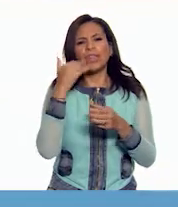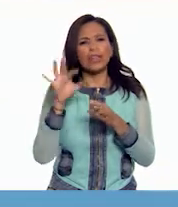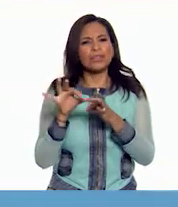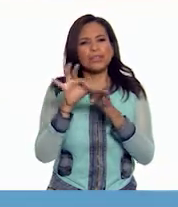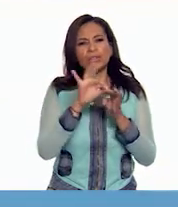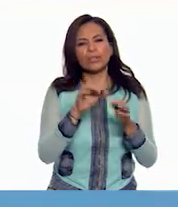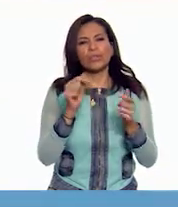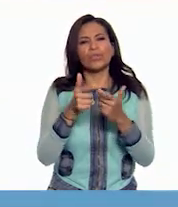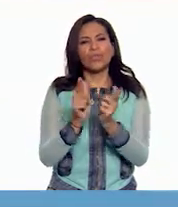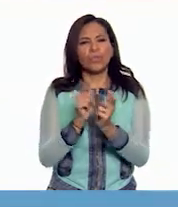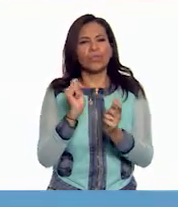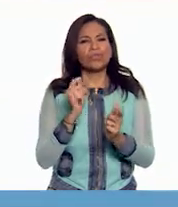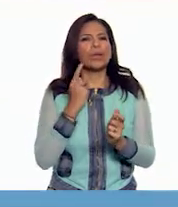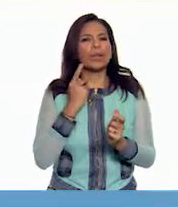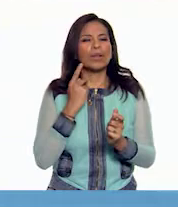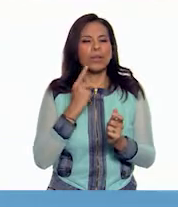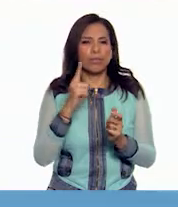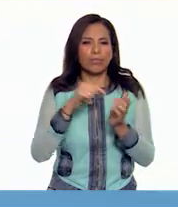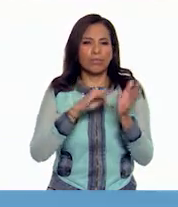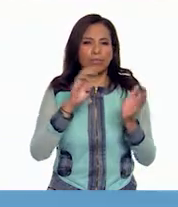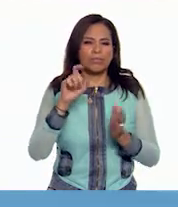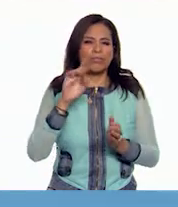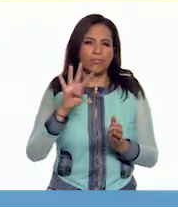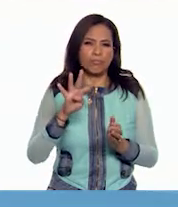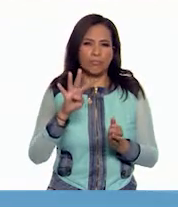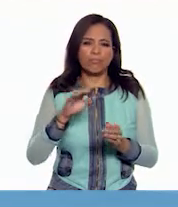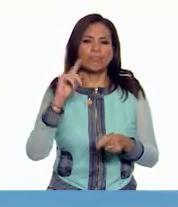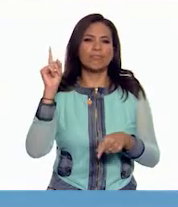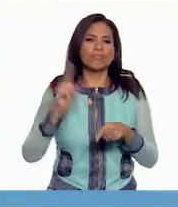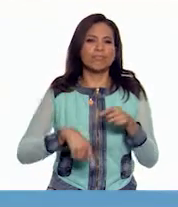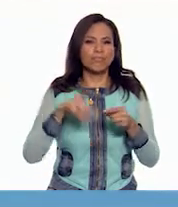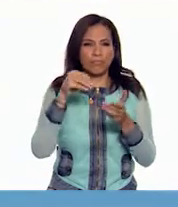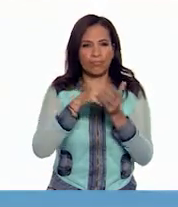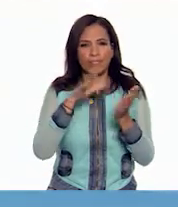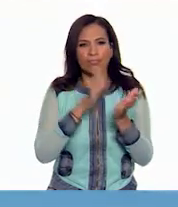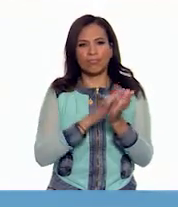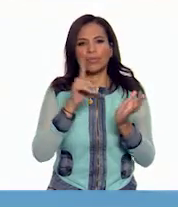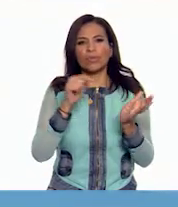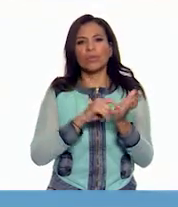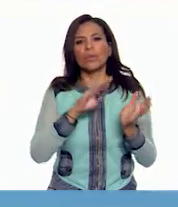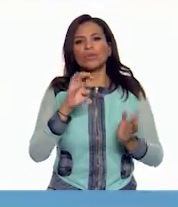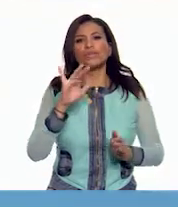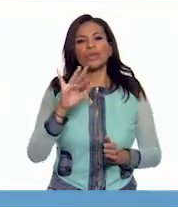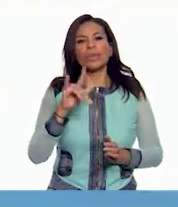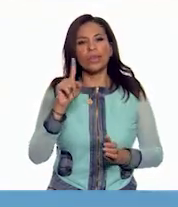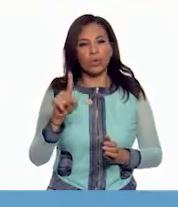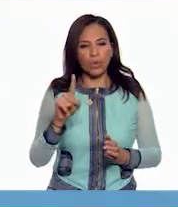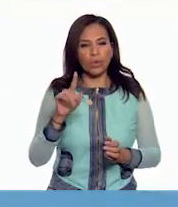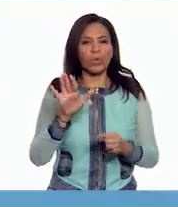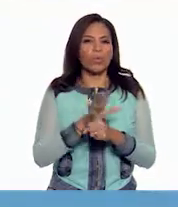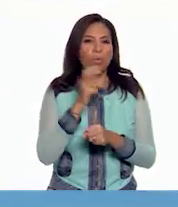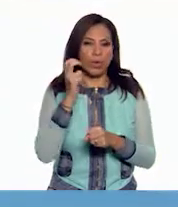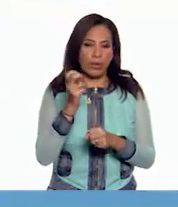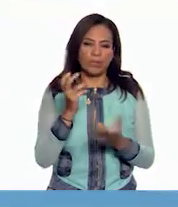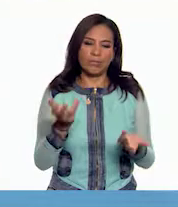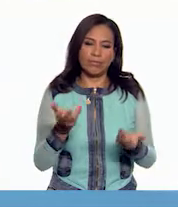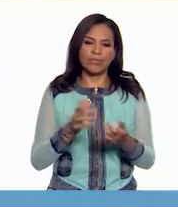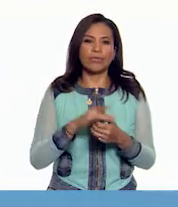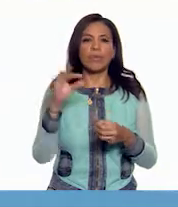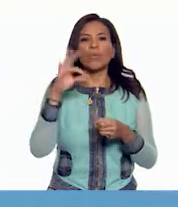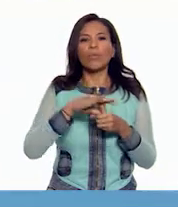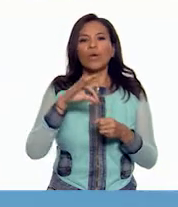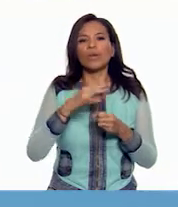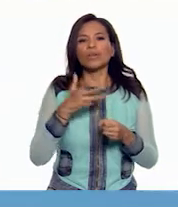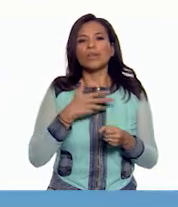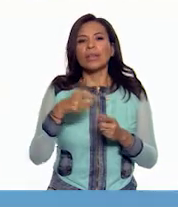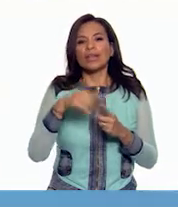se formó en 1919 pero el cual se le había quitado su registro en 1951. Y por esa razón, los votos